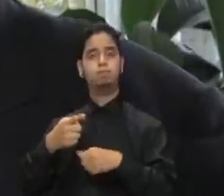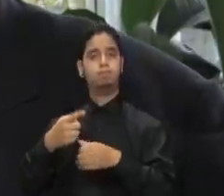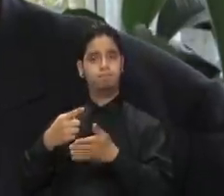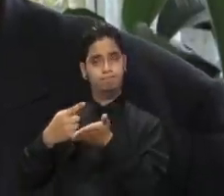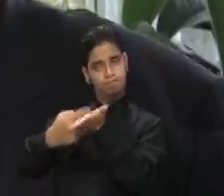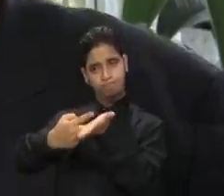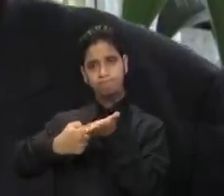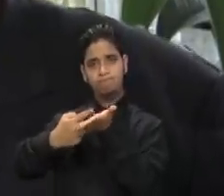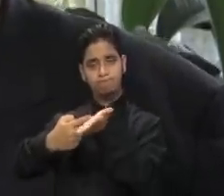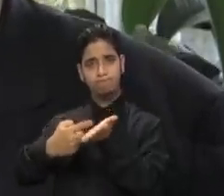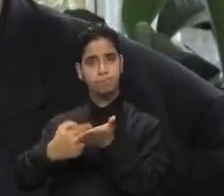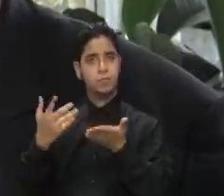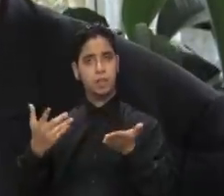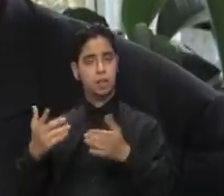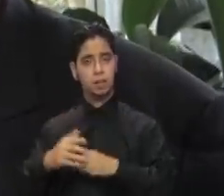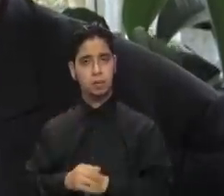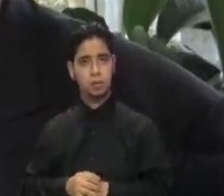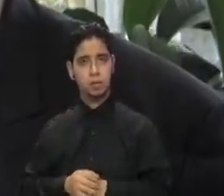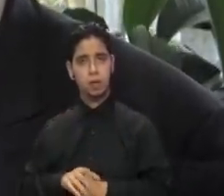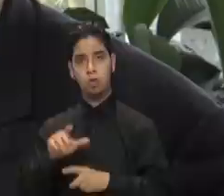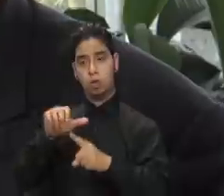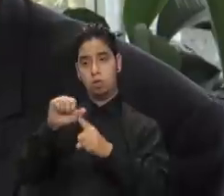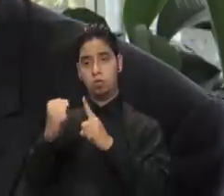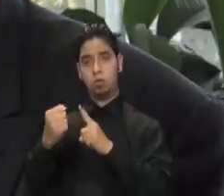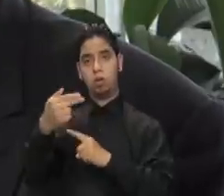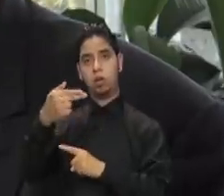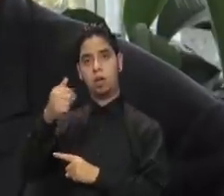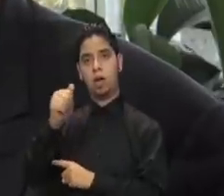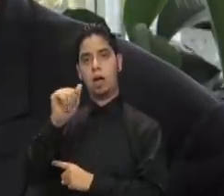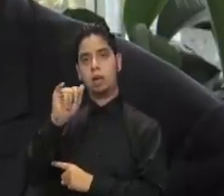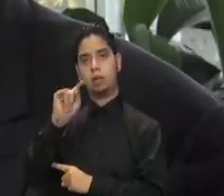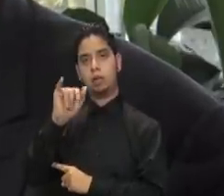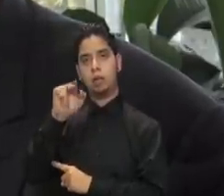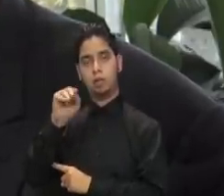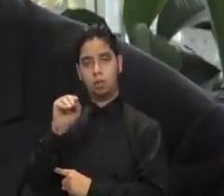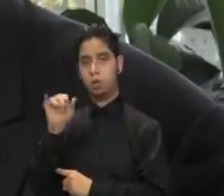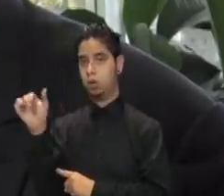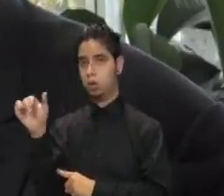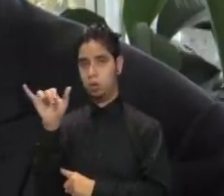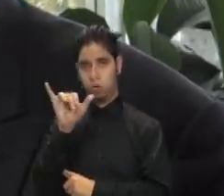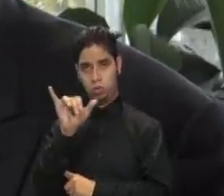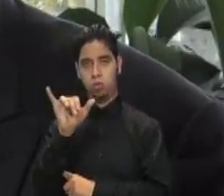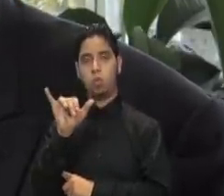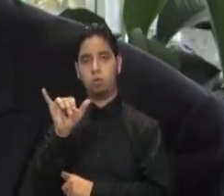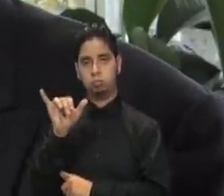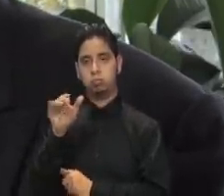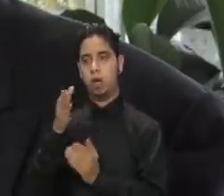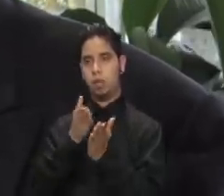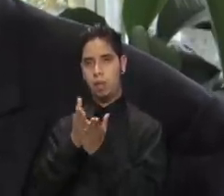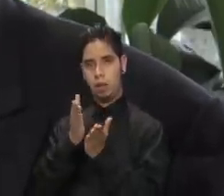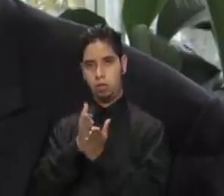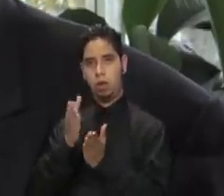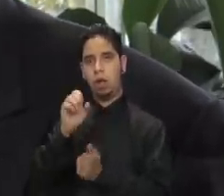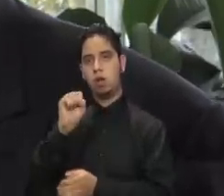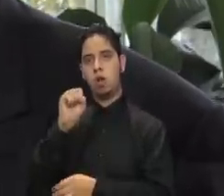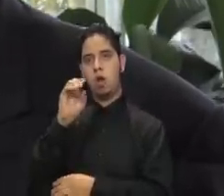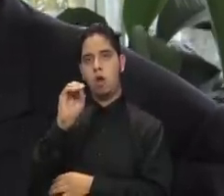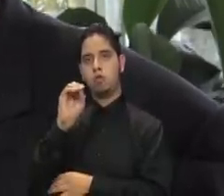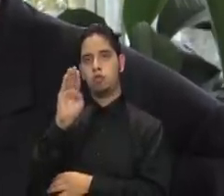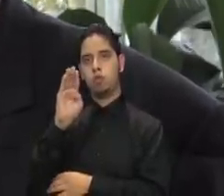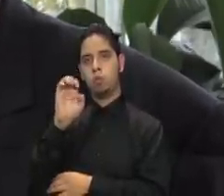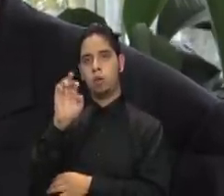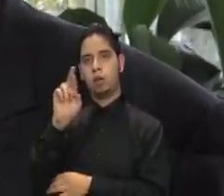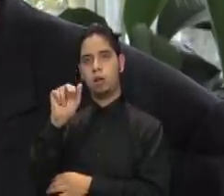de los haitianos en República Dominicana, las deportaciones y el derecho a la soberanía territorial Es interesante porque va haber